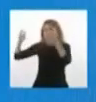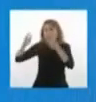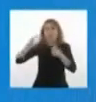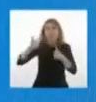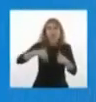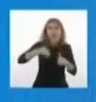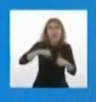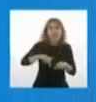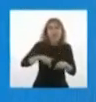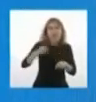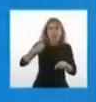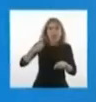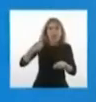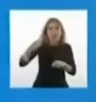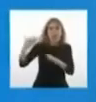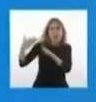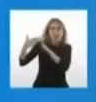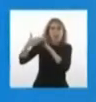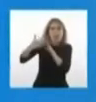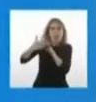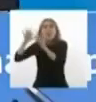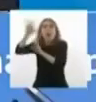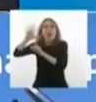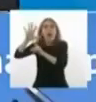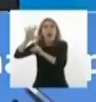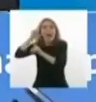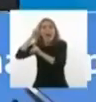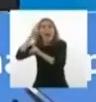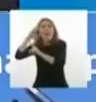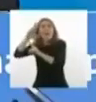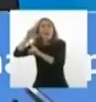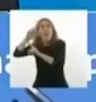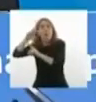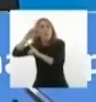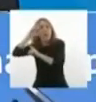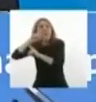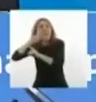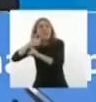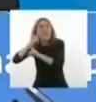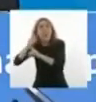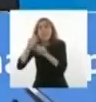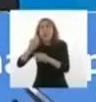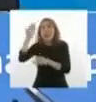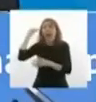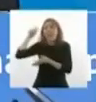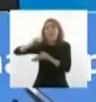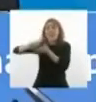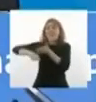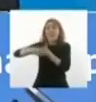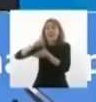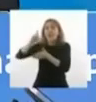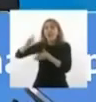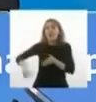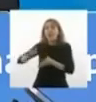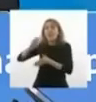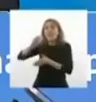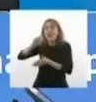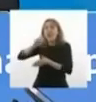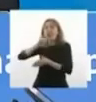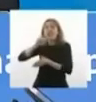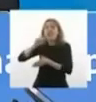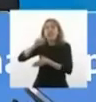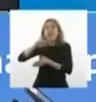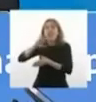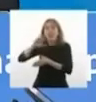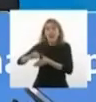sacó puesta por un buen hombre que se llama, o se llamaba Lito Nevia. ¿Tiene un nombre como de medicina, no se piensa? Sí, como de litio.